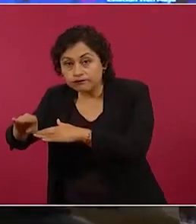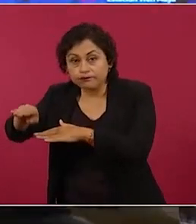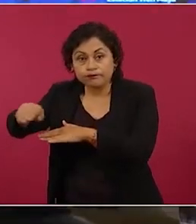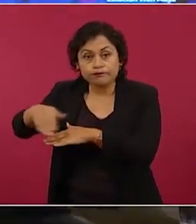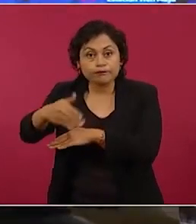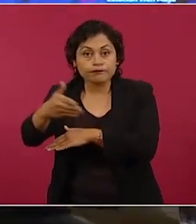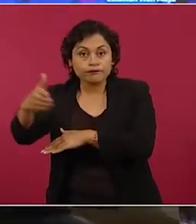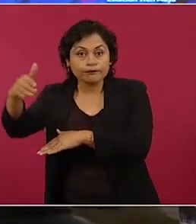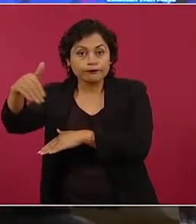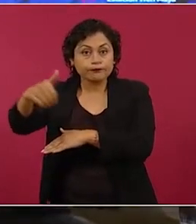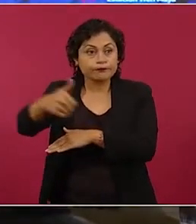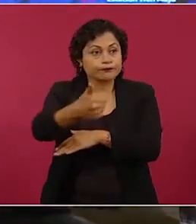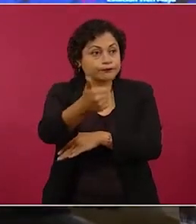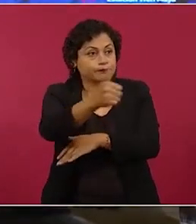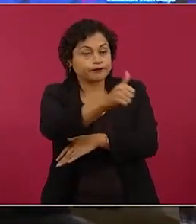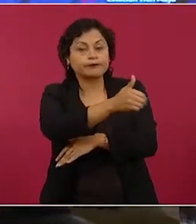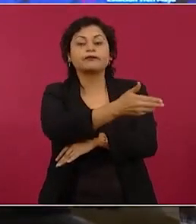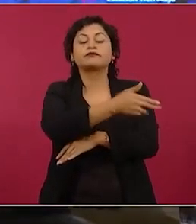Chichen Itzá,